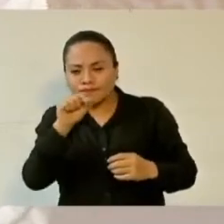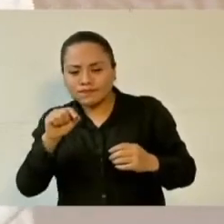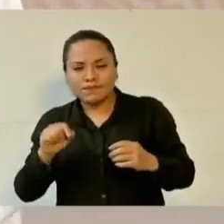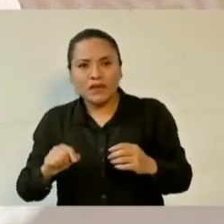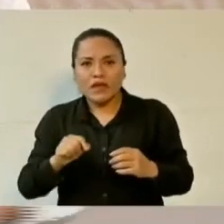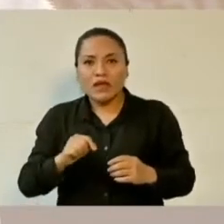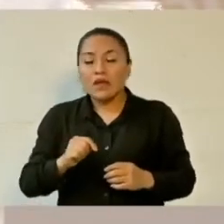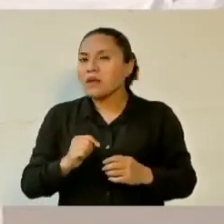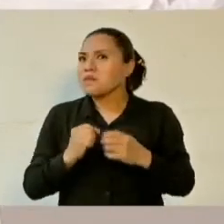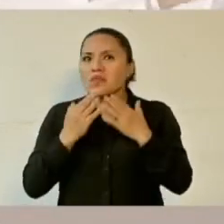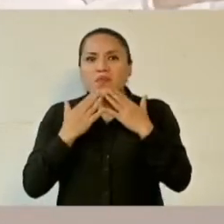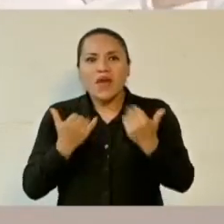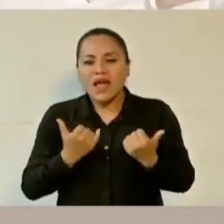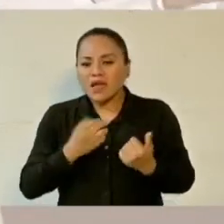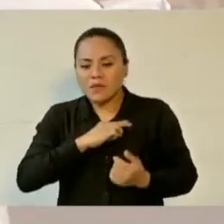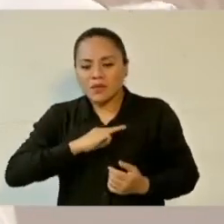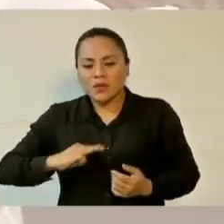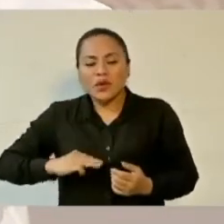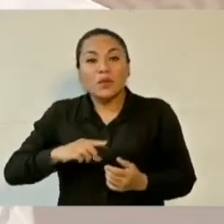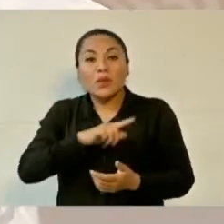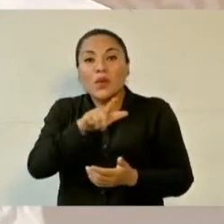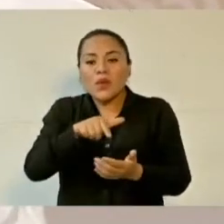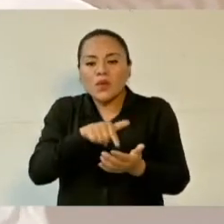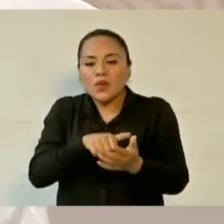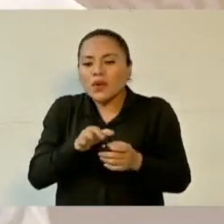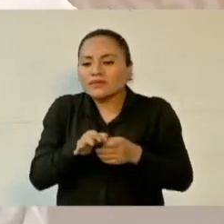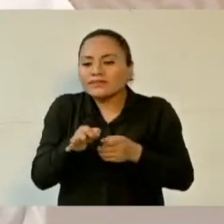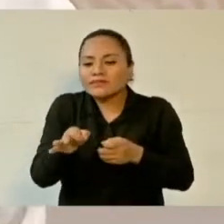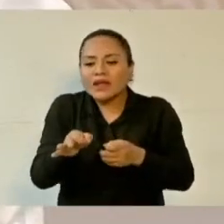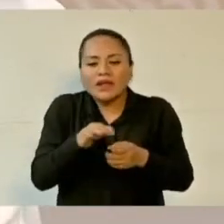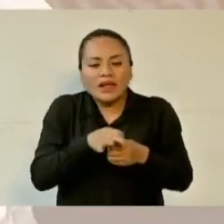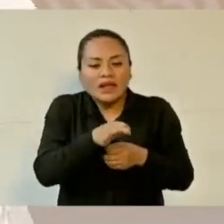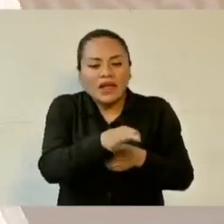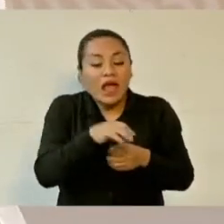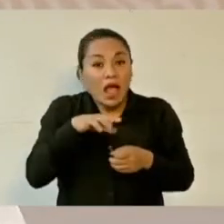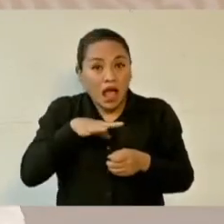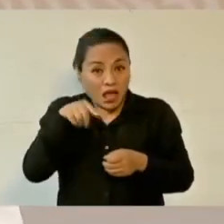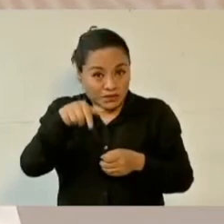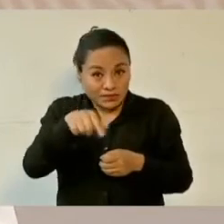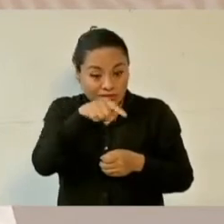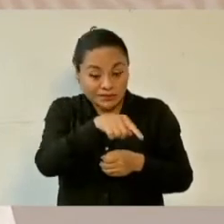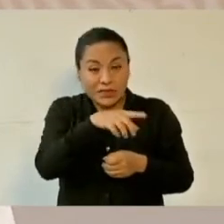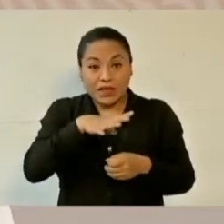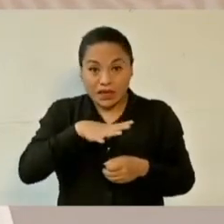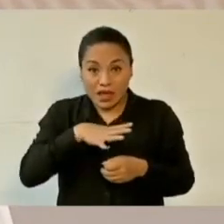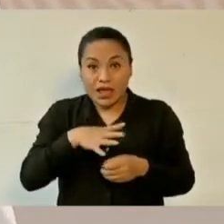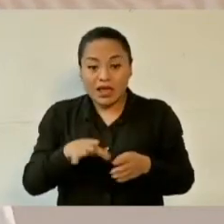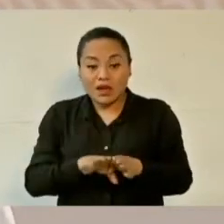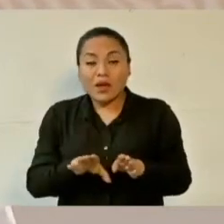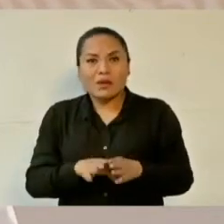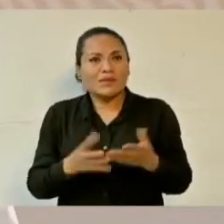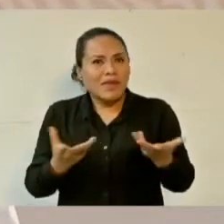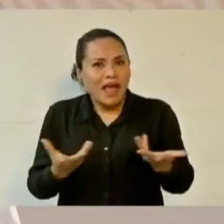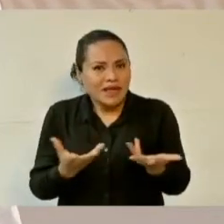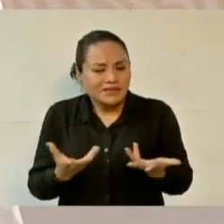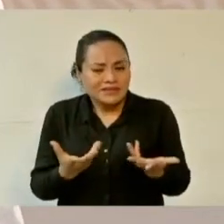municipios en donde se improvisen